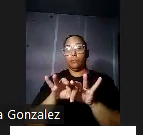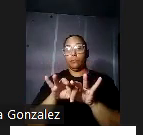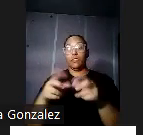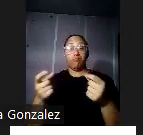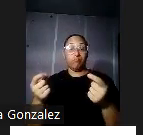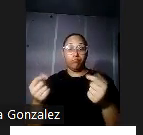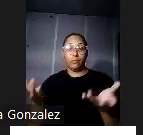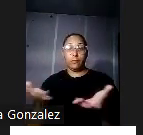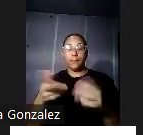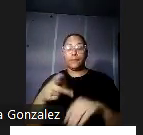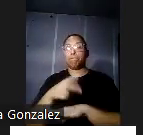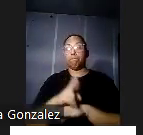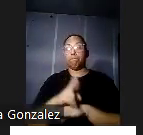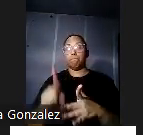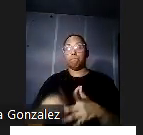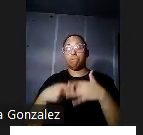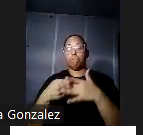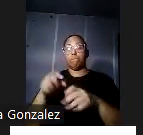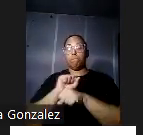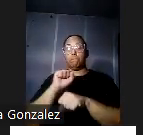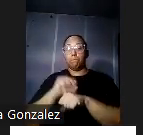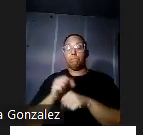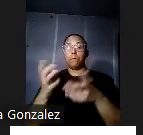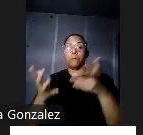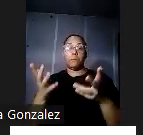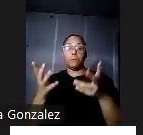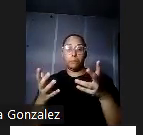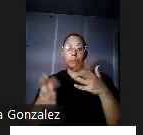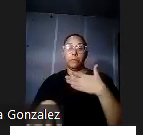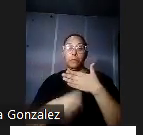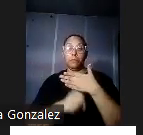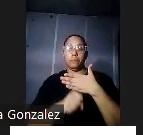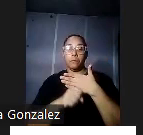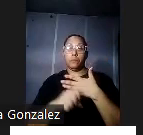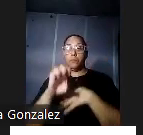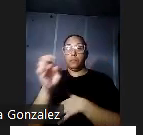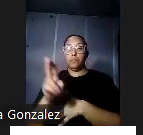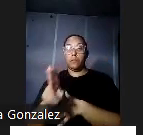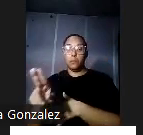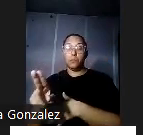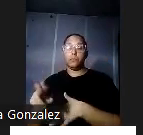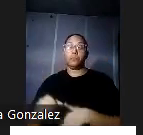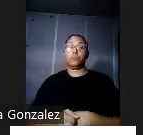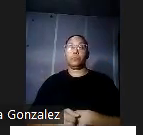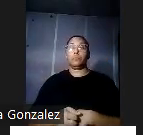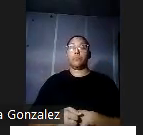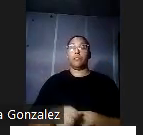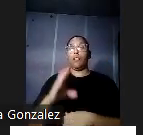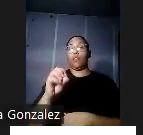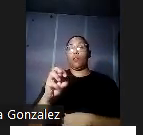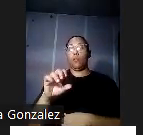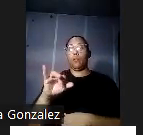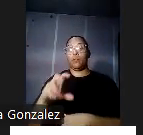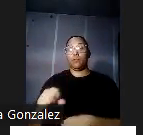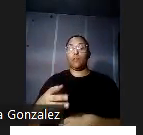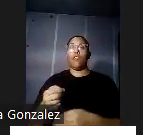comenzó a trabajar también de manera similar en el sur de los Estados Unidos a raíz de lo que se hacía acá esta comisión condujo a la formación